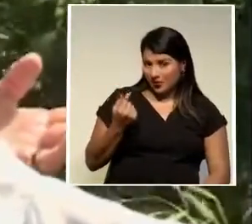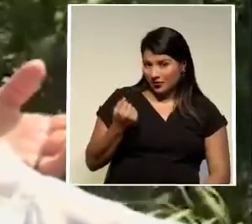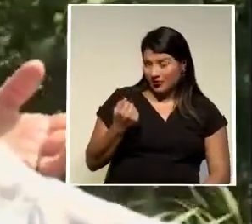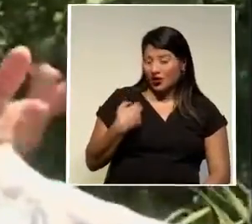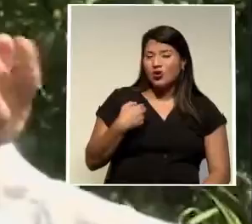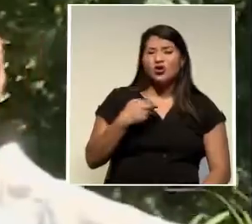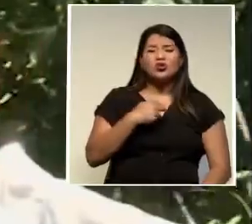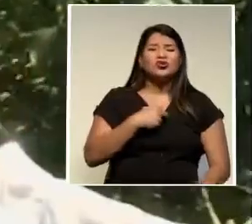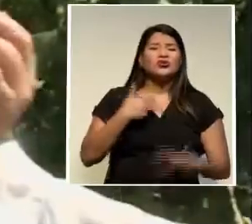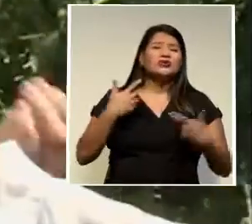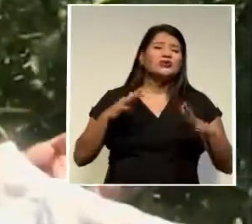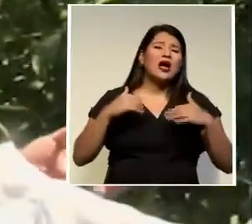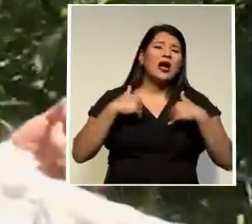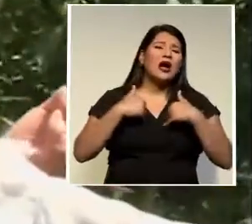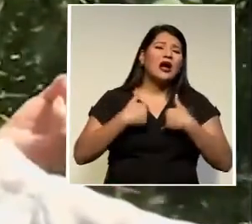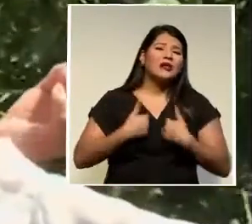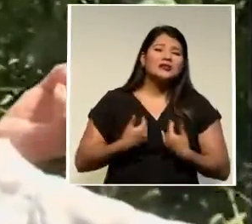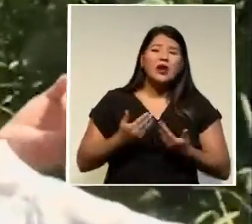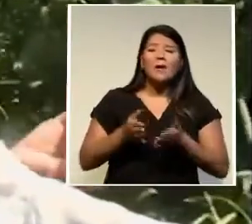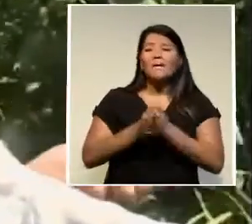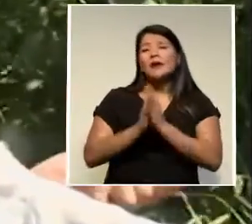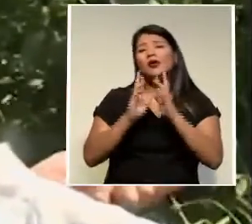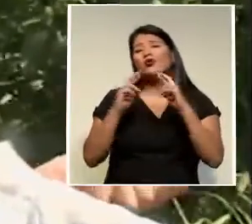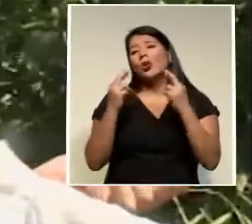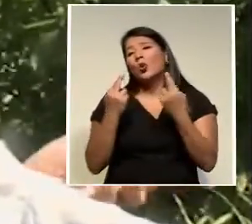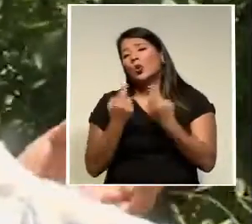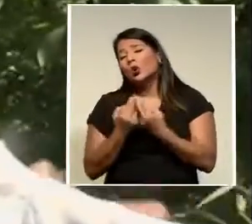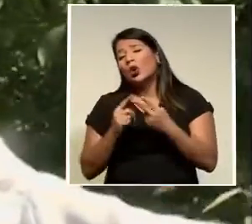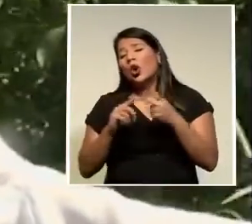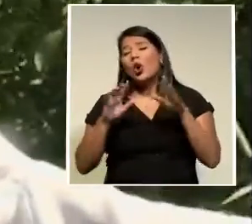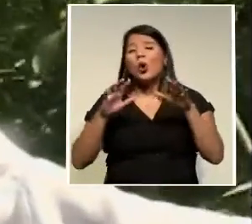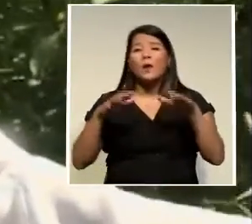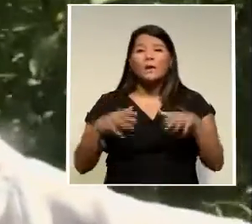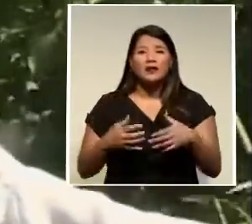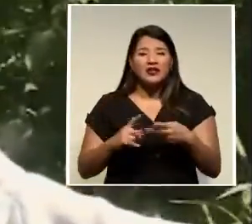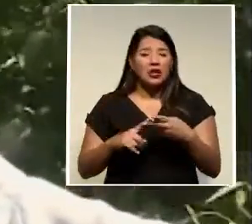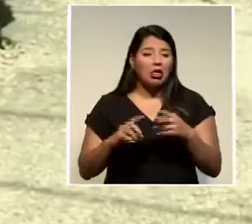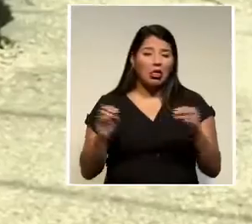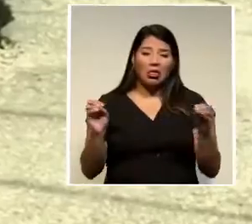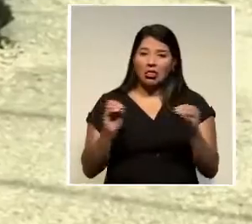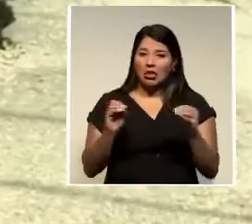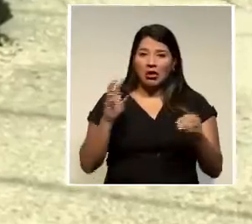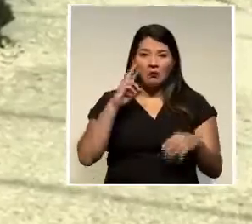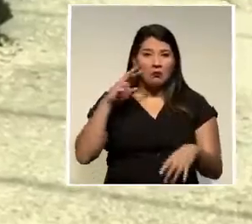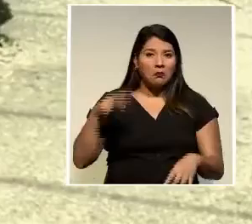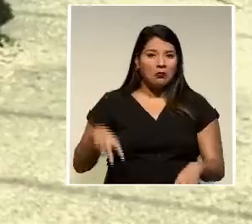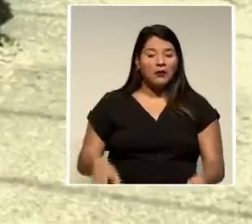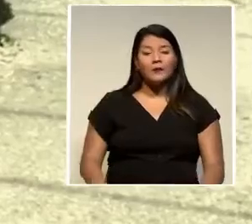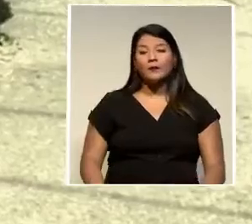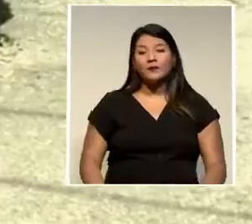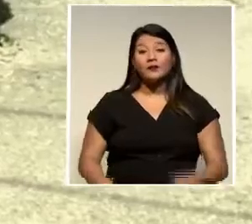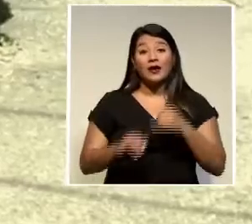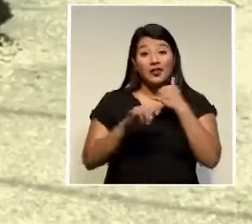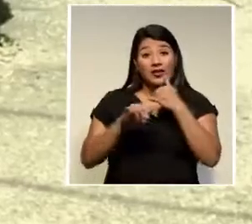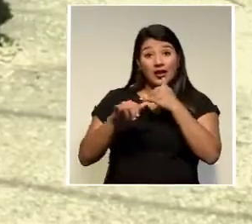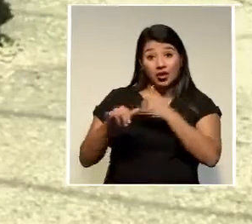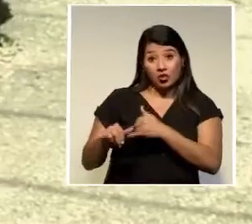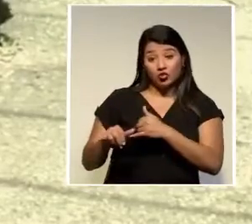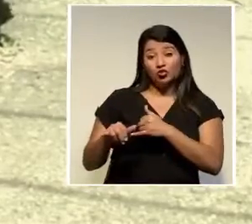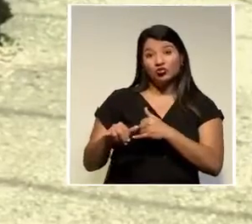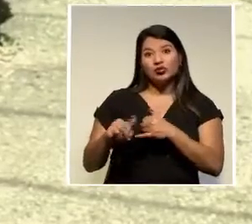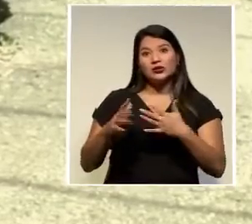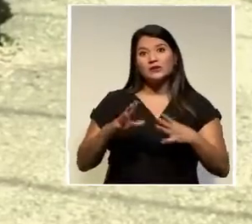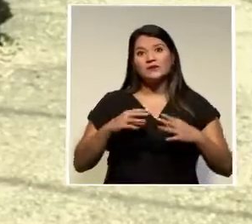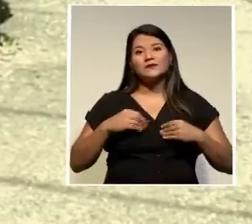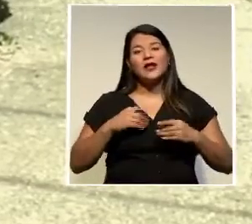hacer reuniones y comités y de todo y no hacen caso. La denuncia fue recibida en la